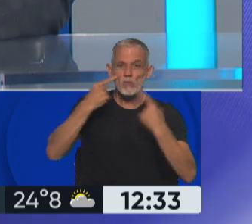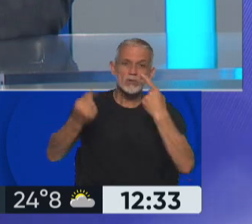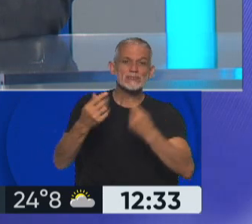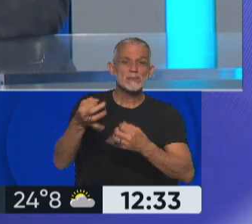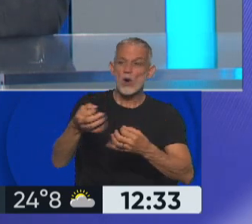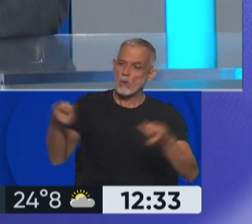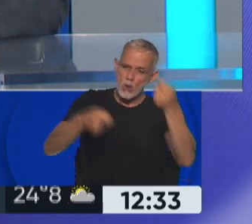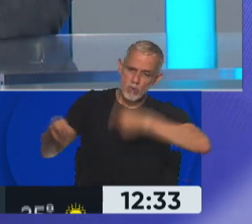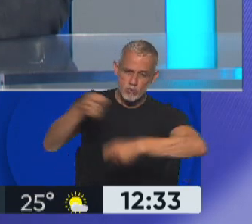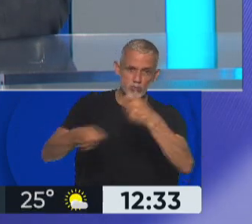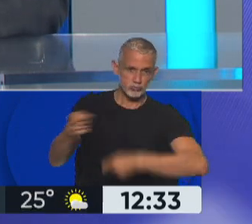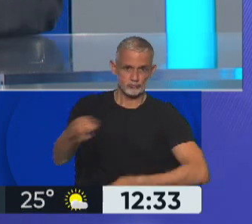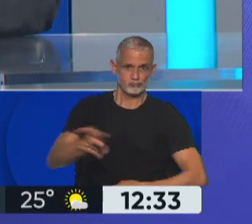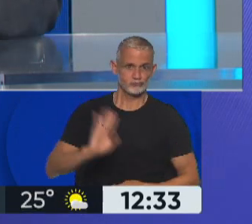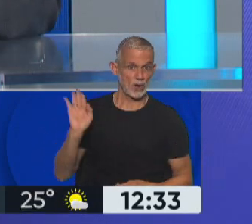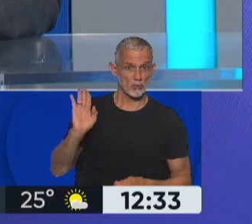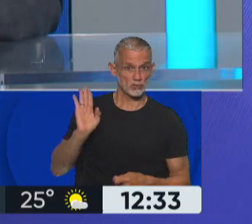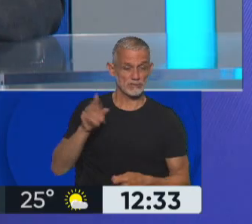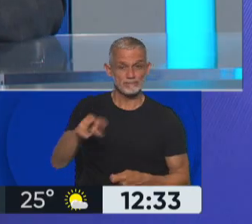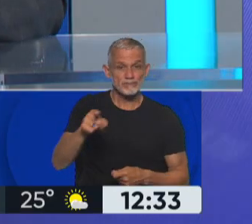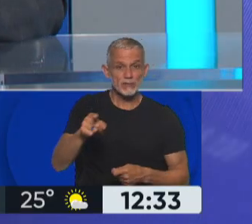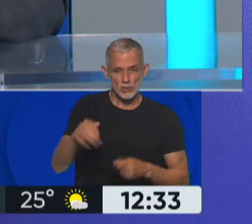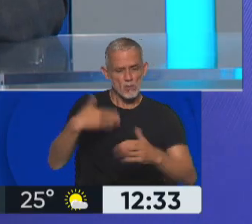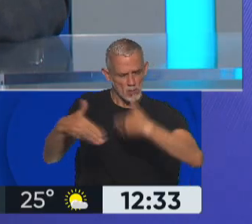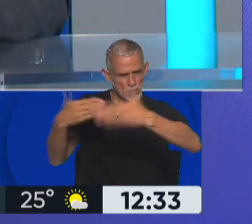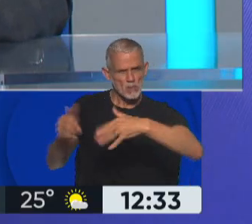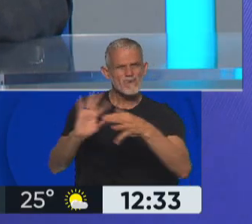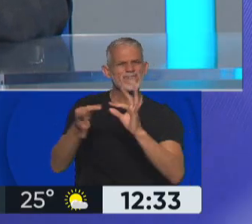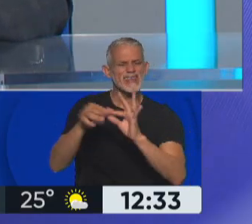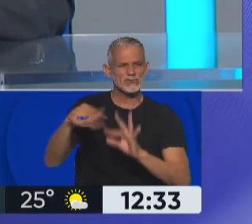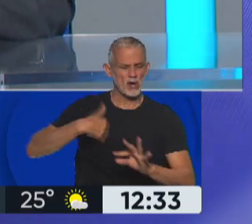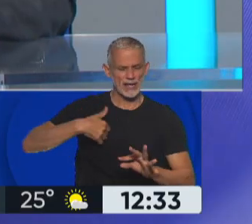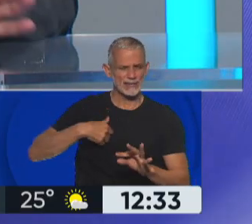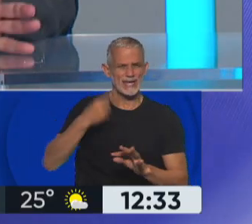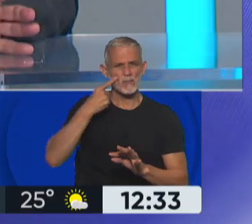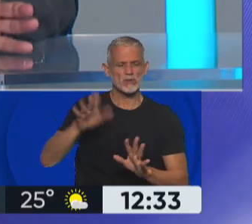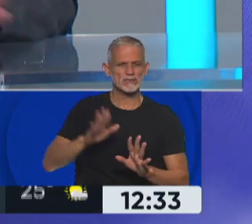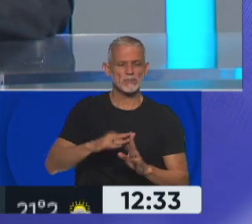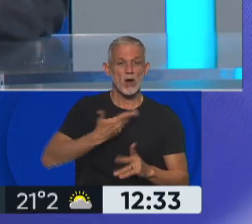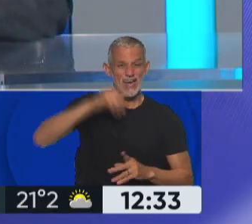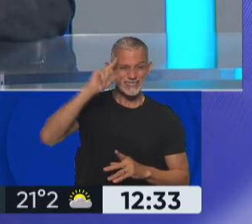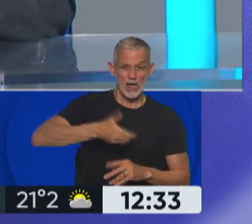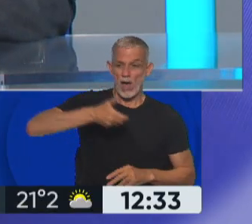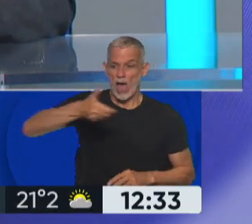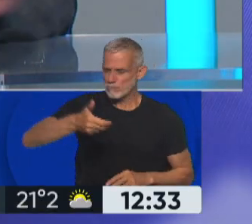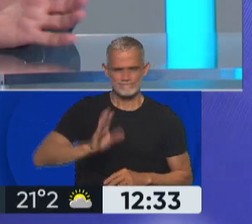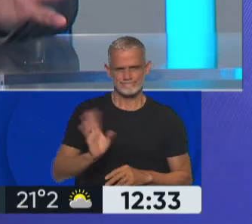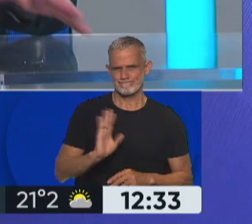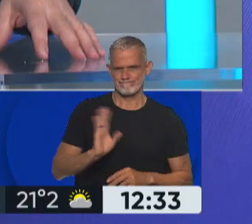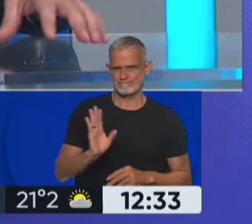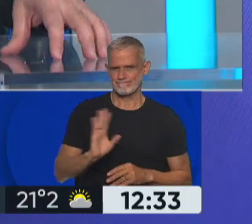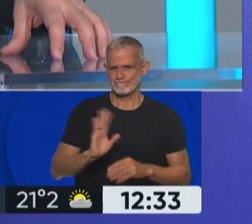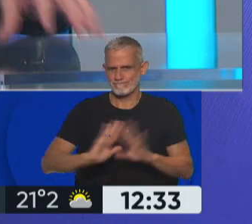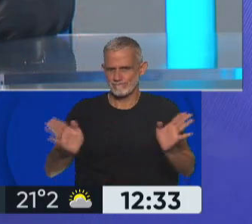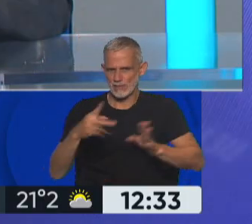municipio haga su aporte y de esa manera lleva adelante la Federación Argentina de Municipios. No más fondos del Estado